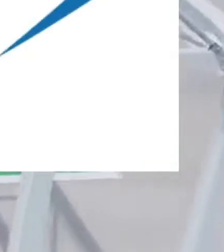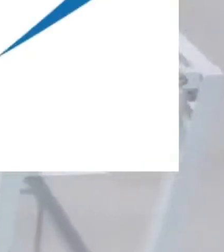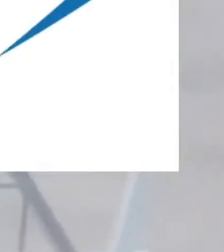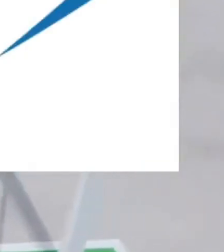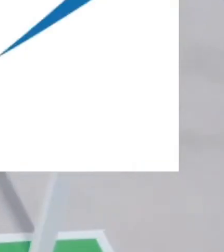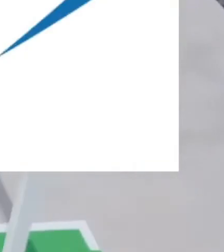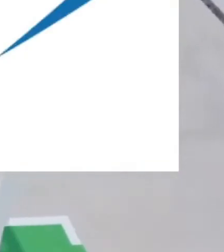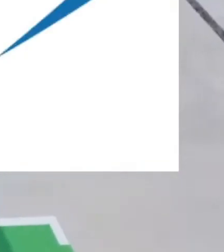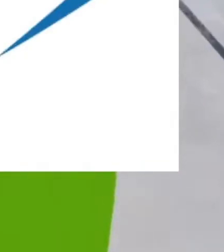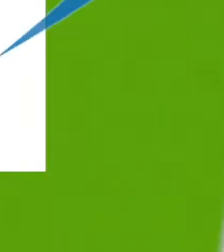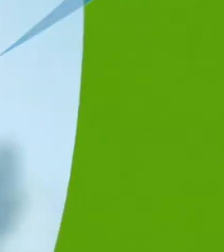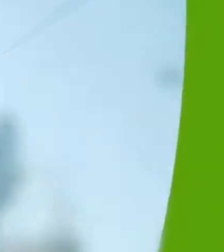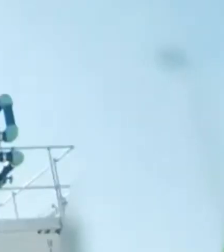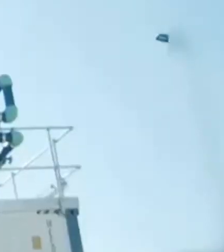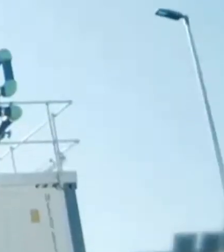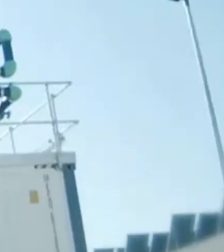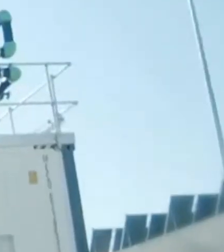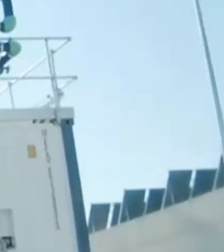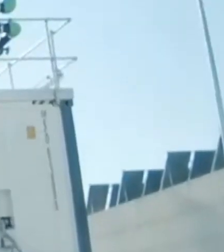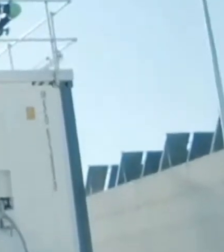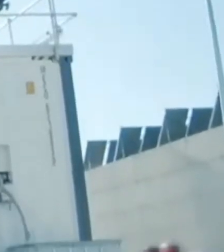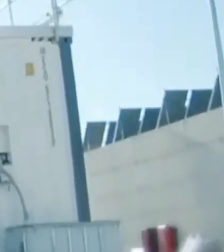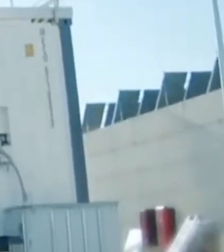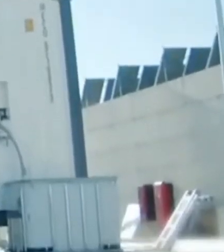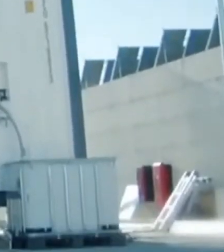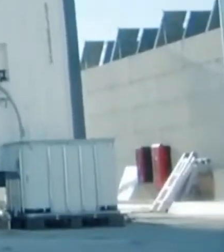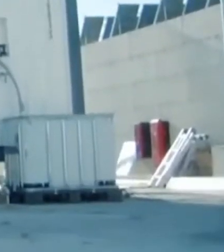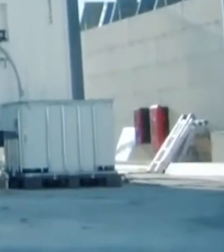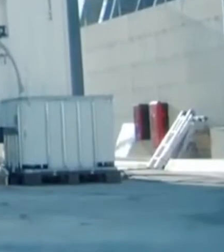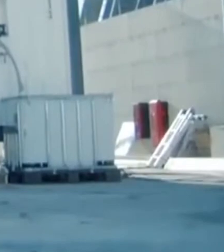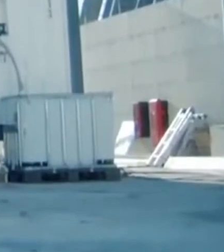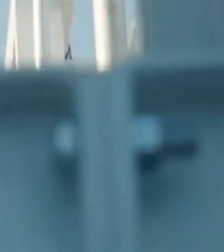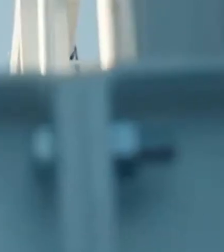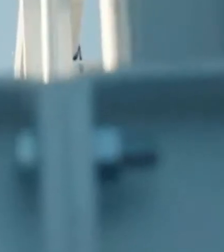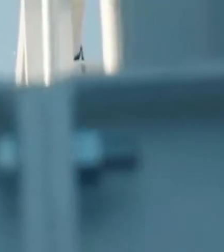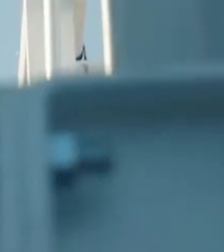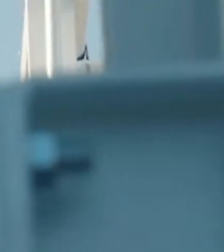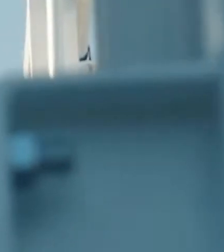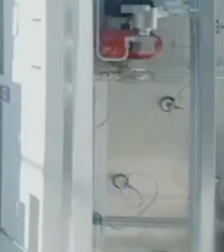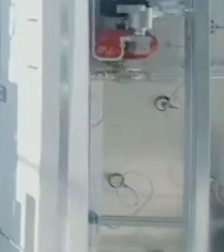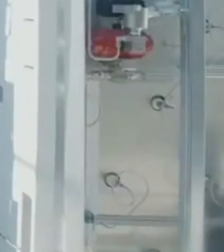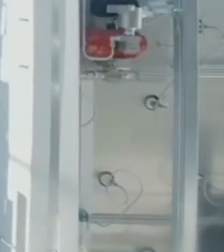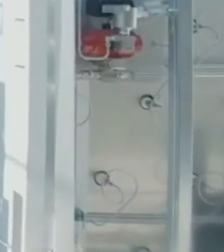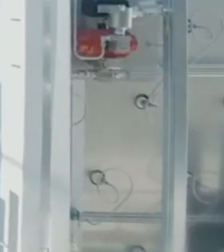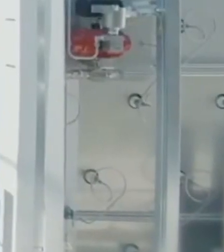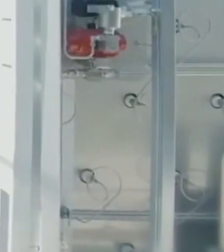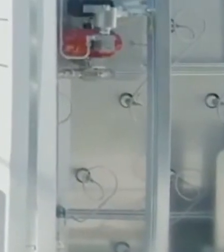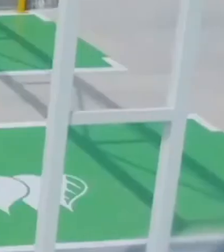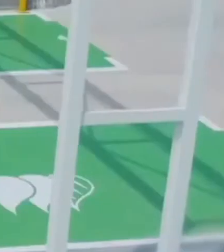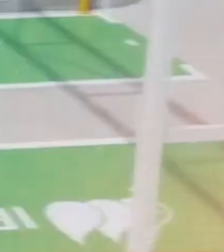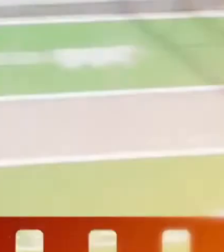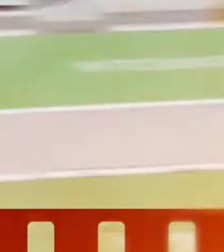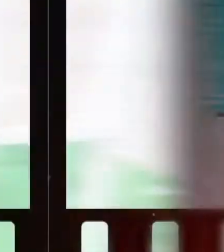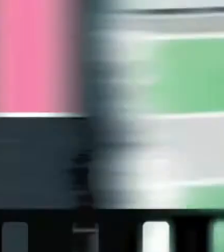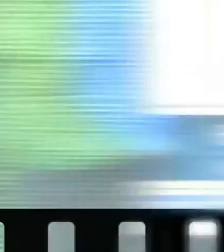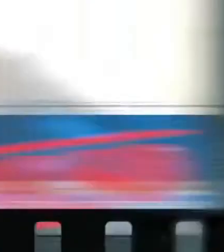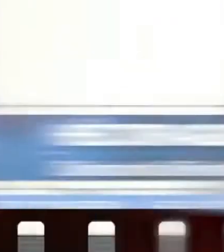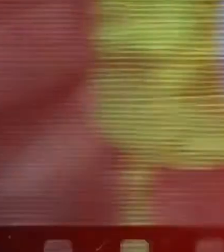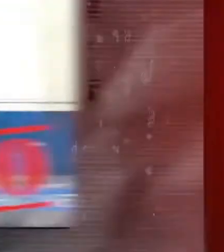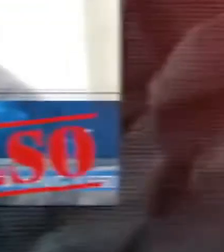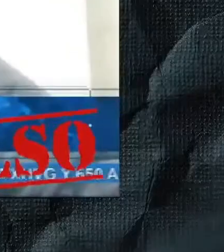las utilidades de las plantas que se pagará la operación a Iberdrola, por lo que no aumentará la deuda soberana de México.